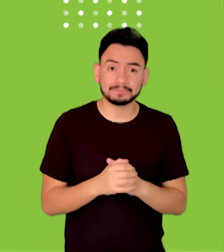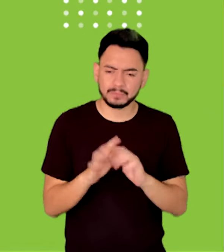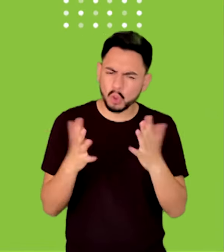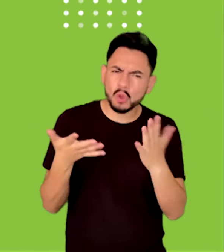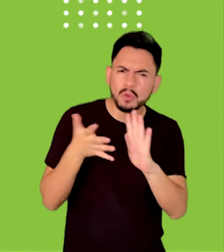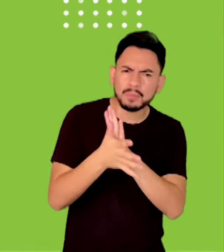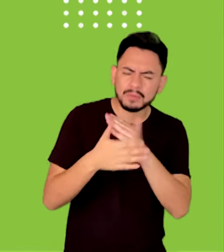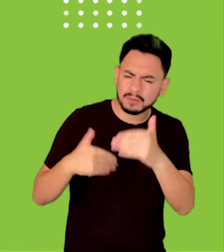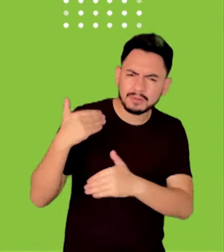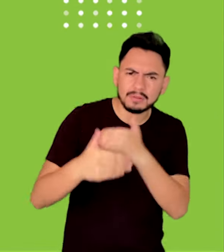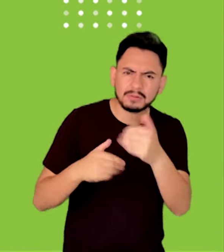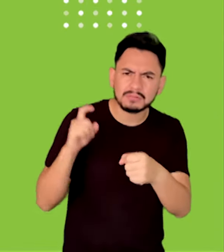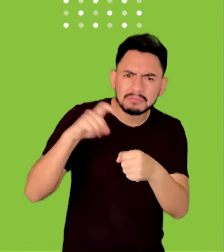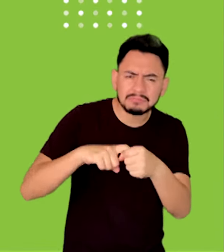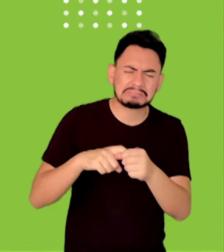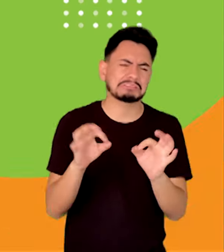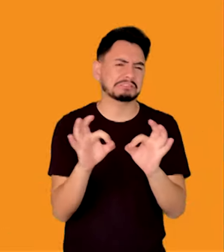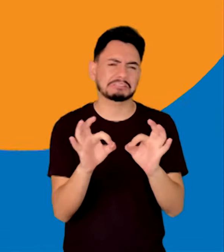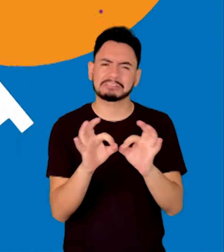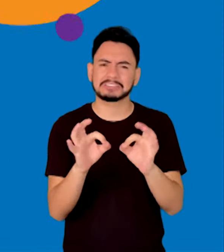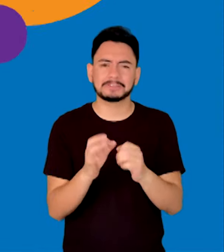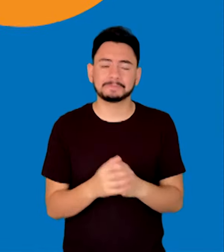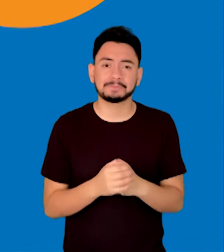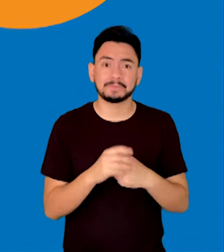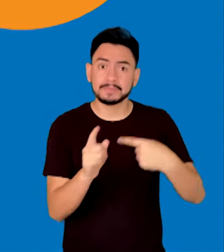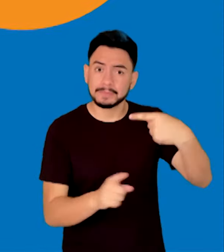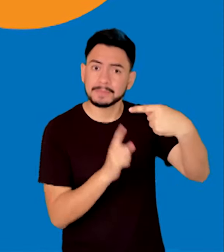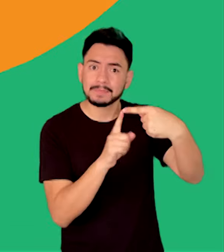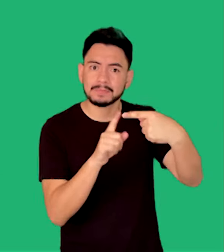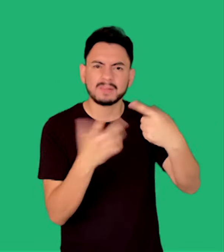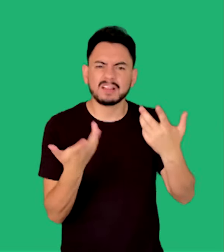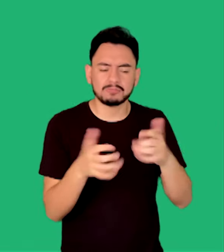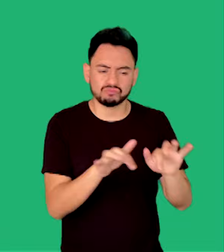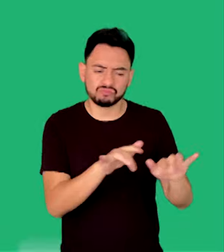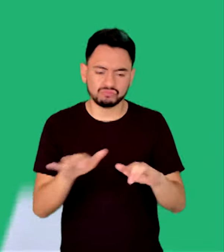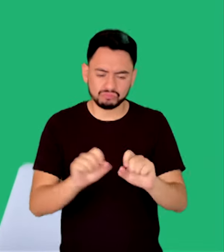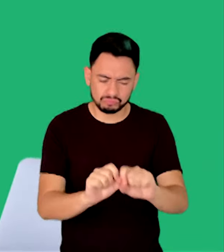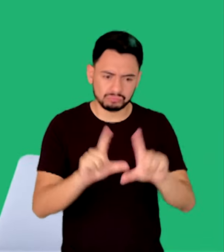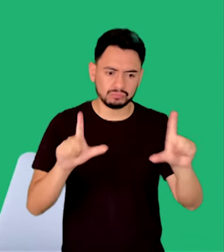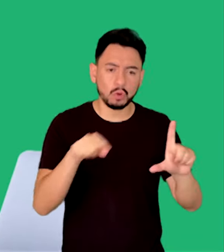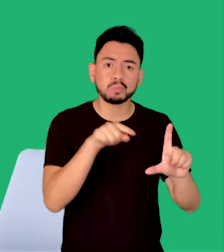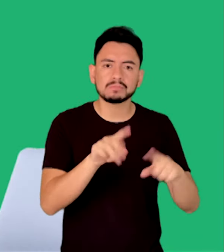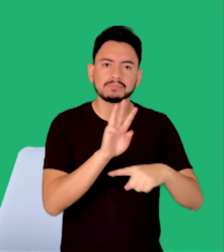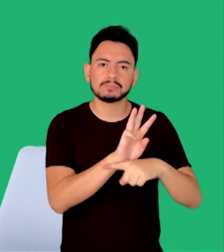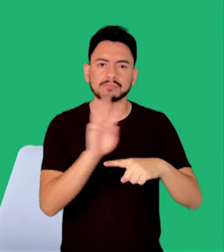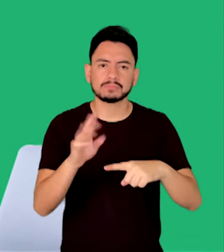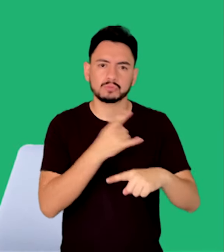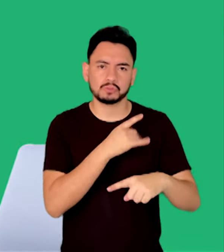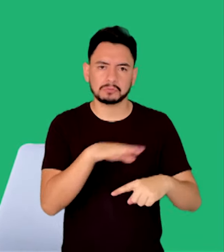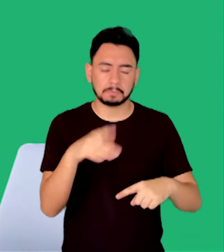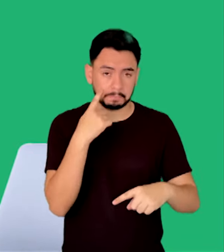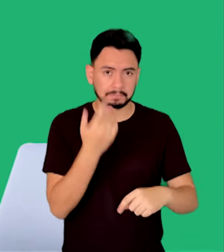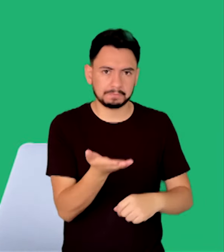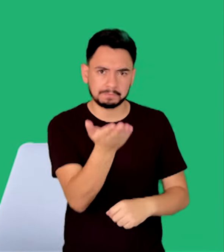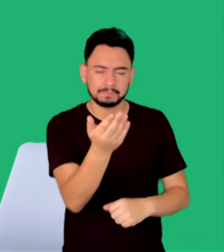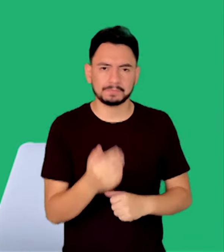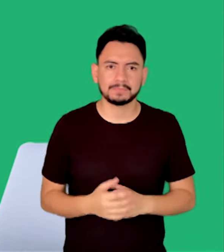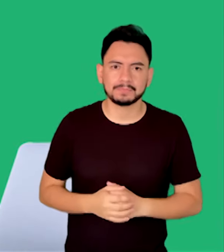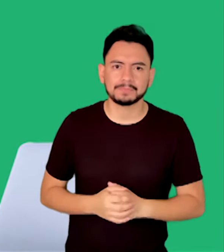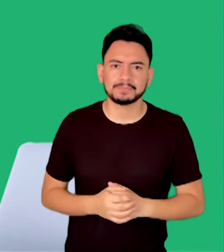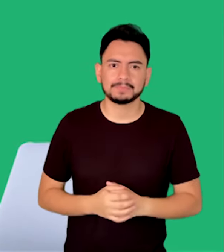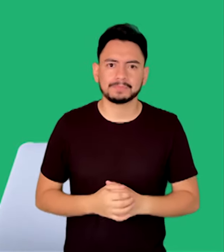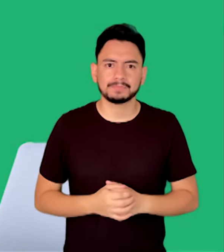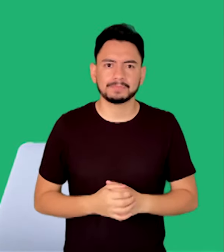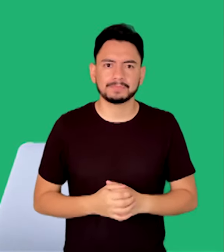Inscribirse es muy sencillo. Primero, ingresa a www.uda.edu